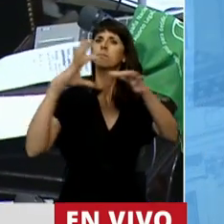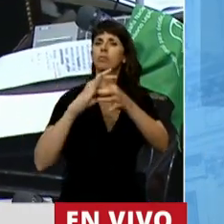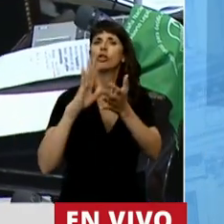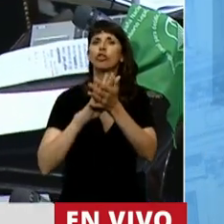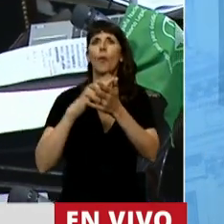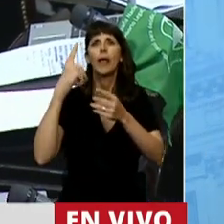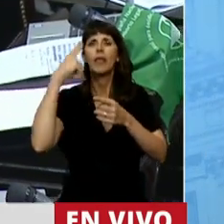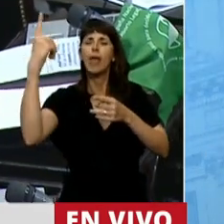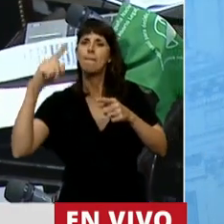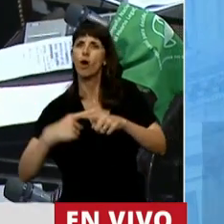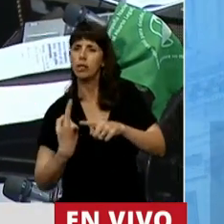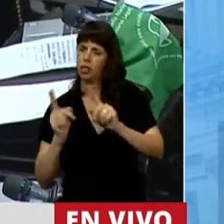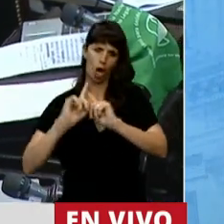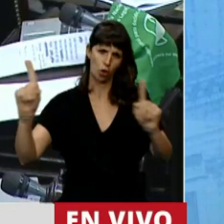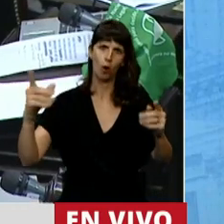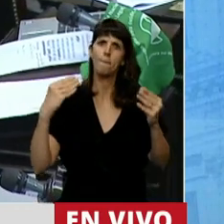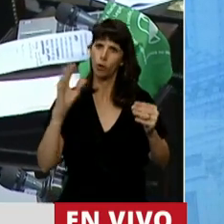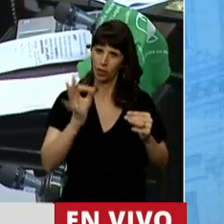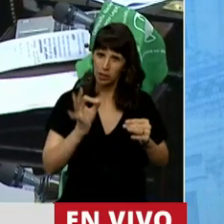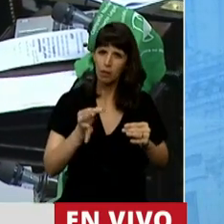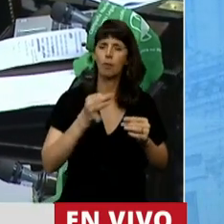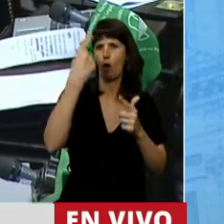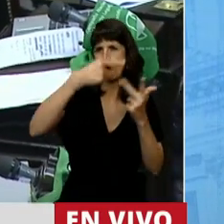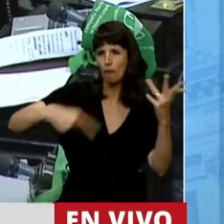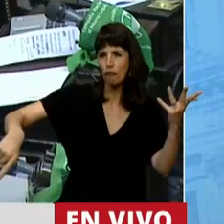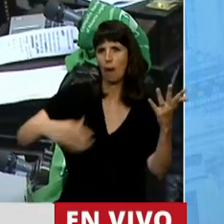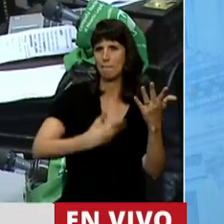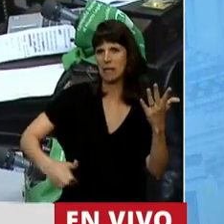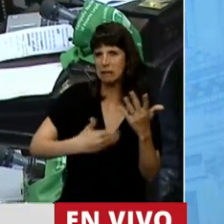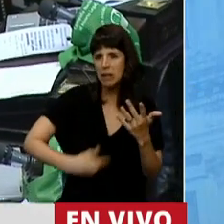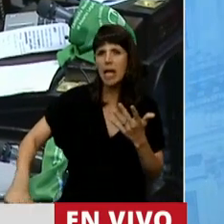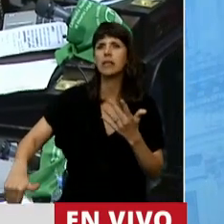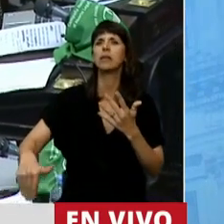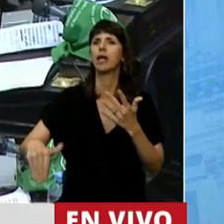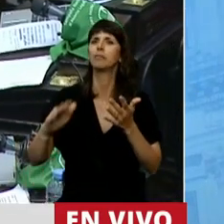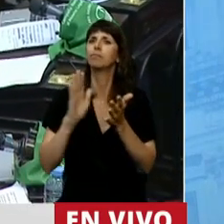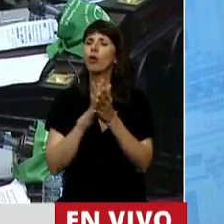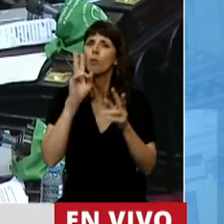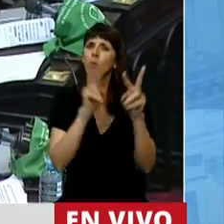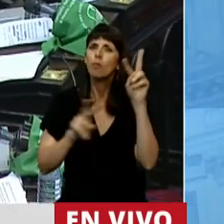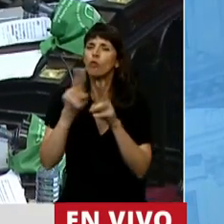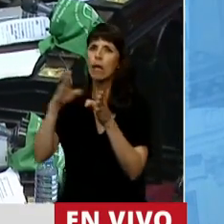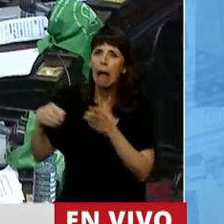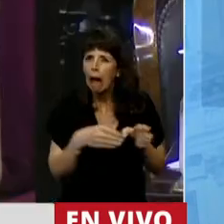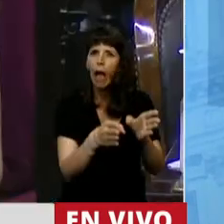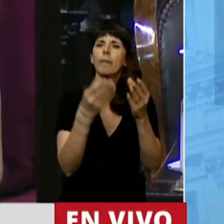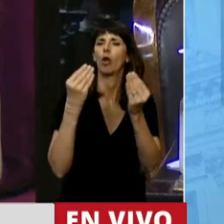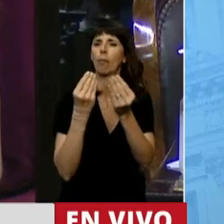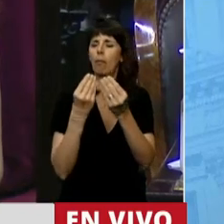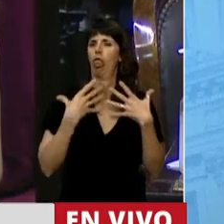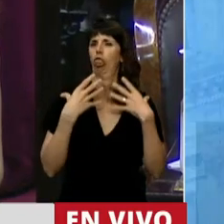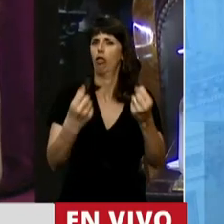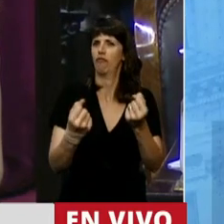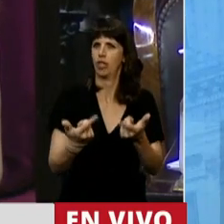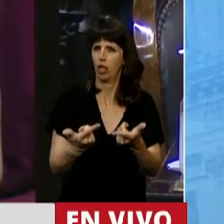que distintos presidentes marcaron ese camino irrestricto en defensa de los argentinos por nacer.